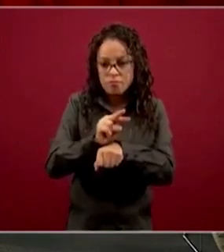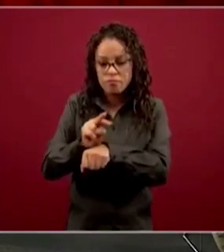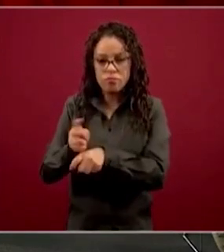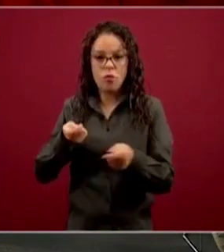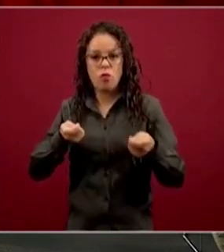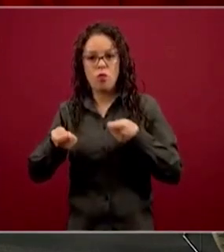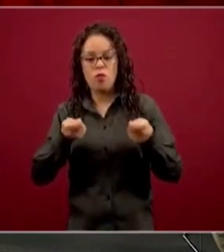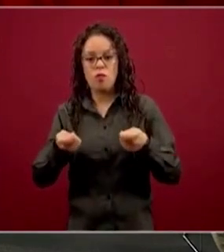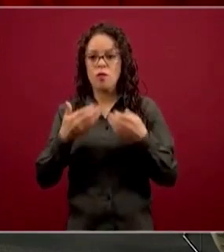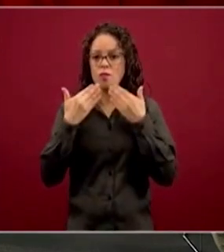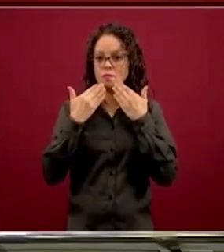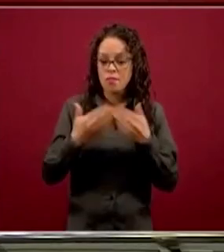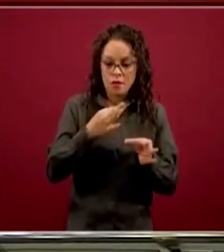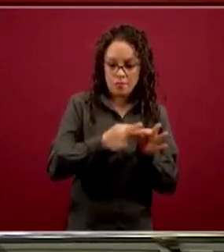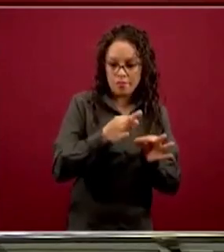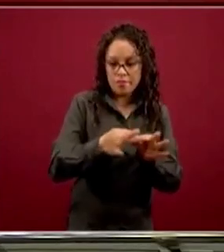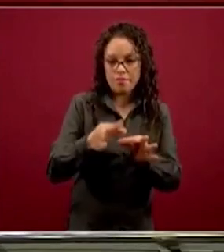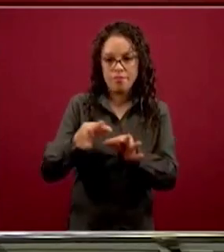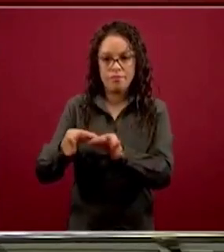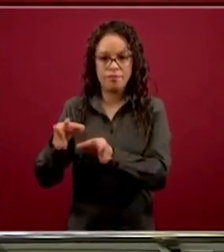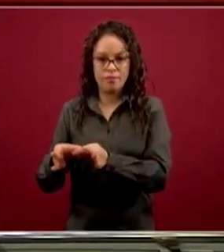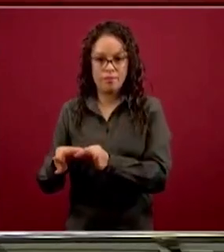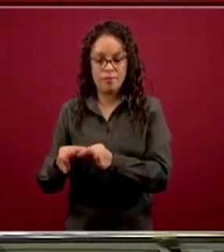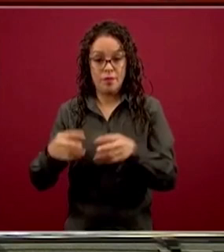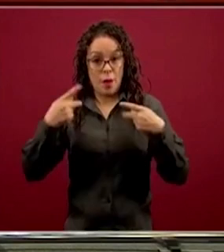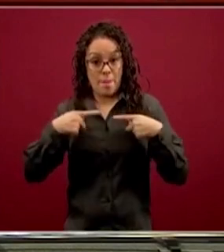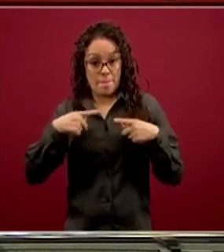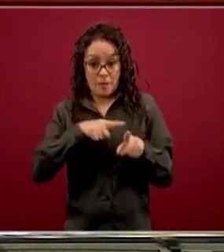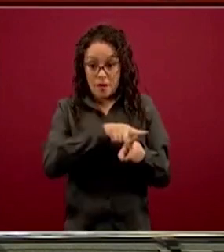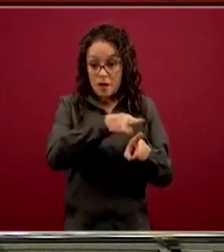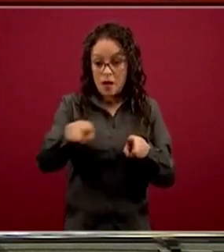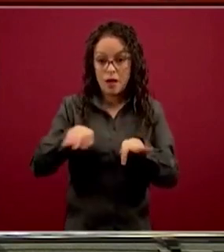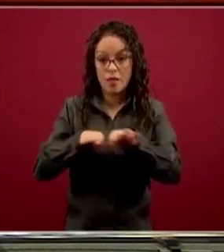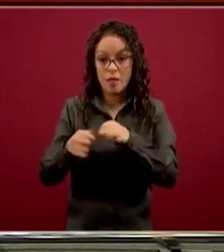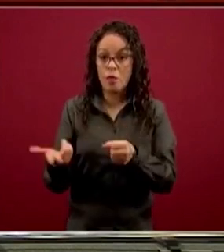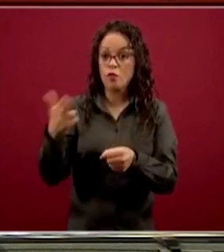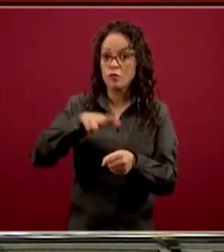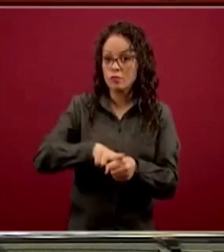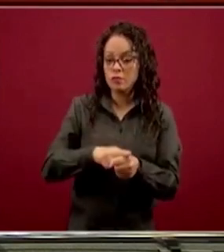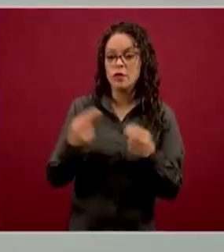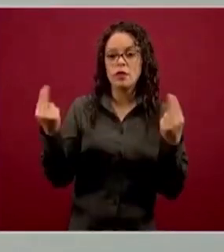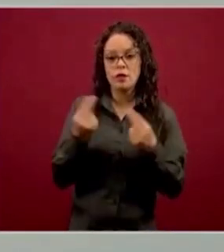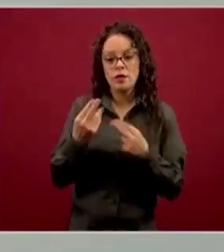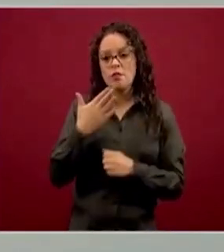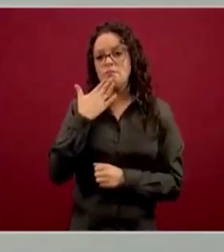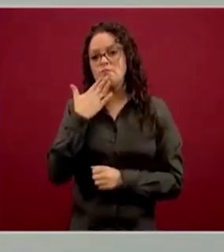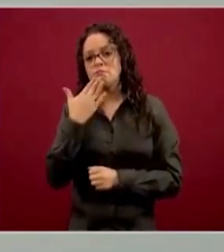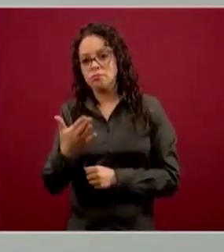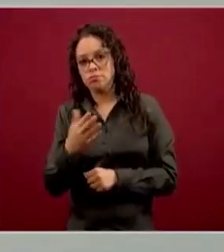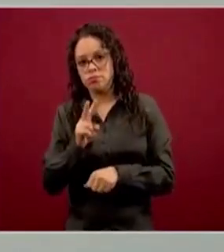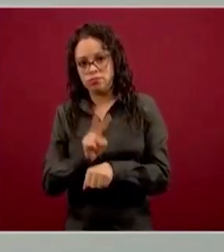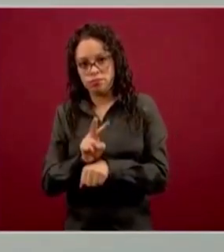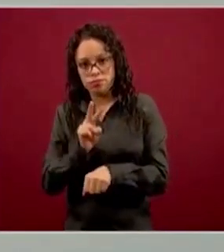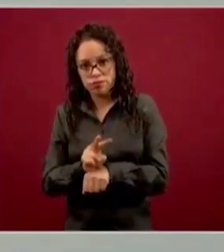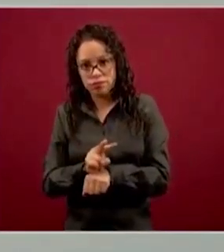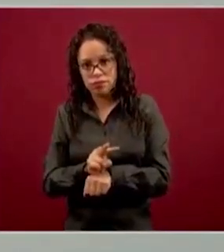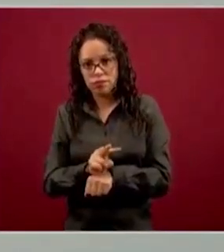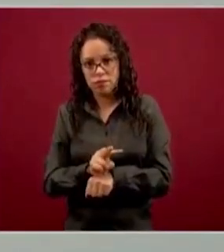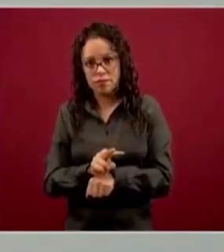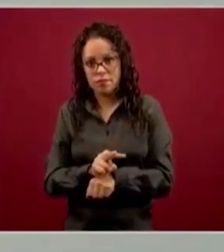Trabajamos por el bien del personal de salud, por el bien de la derechohabiencia,